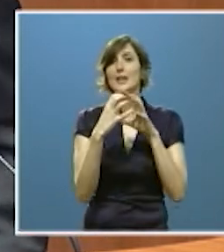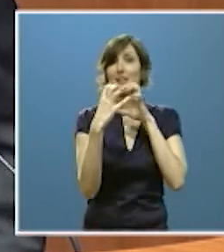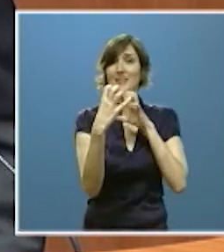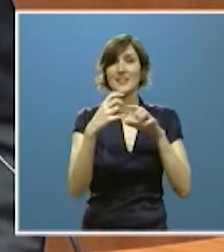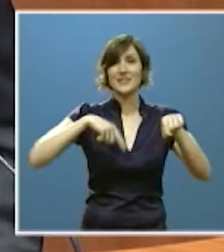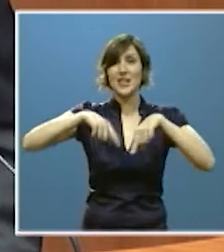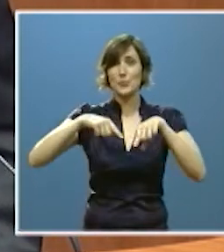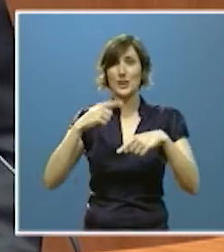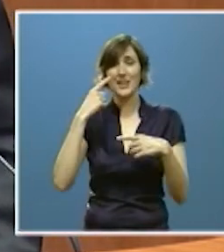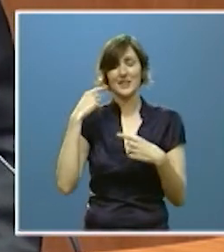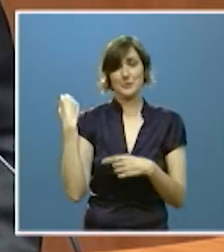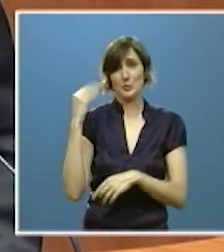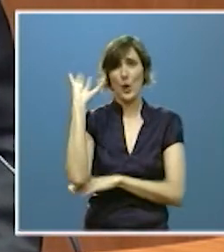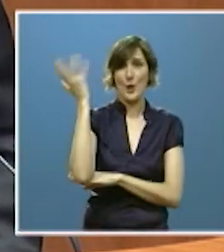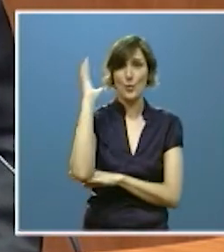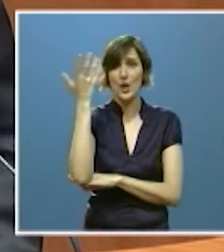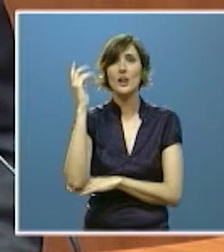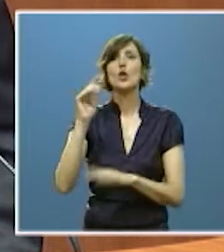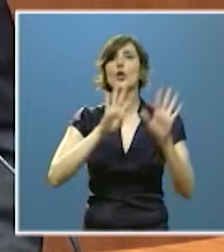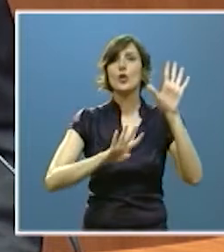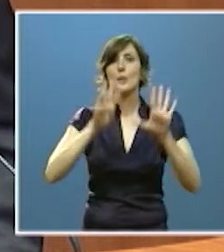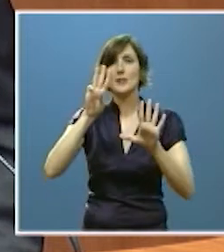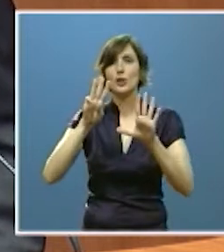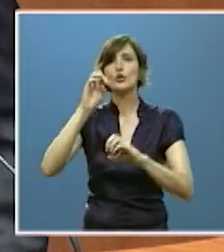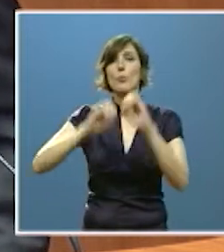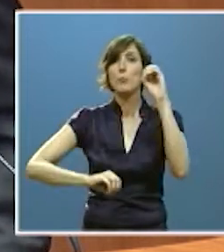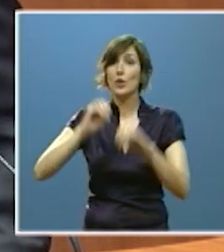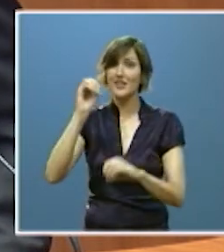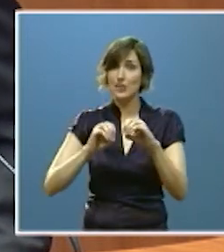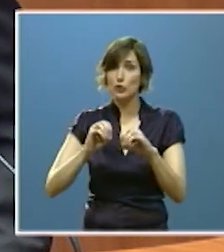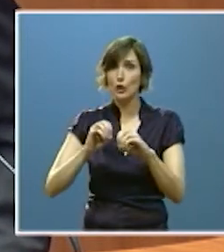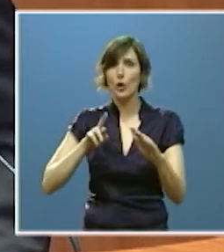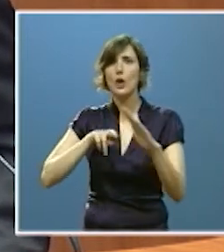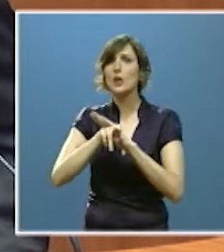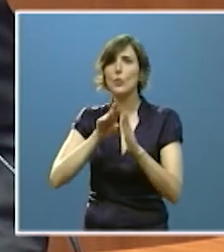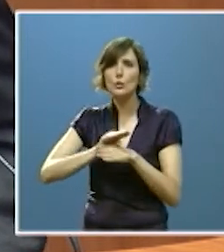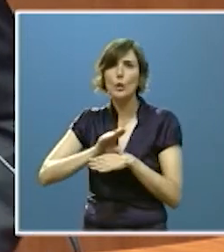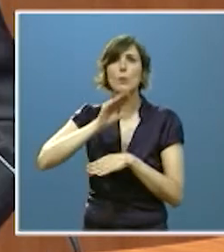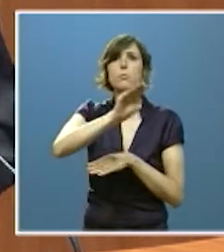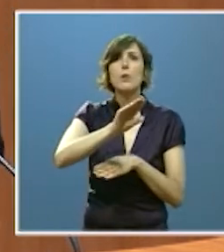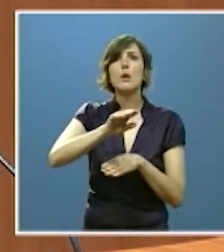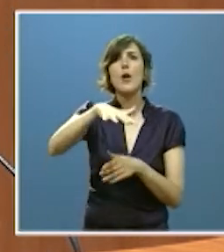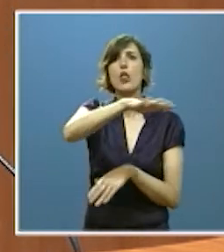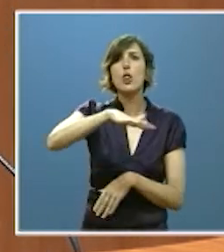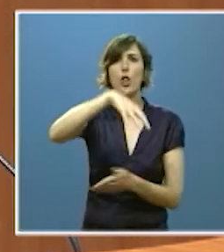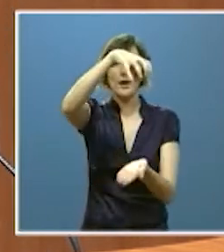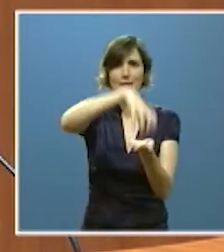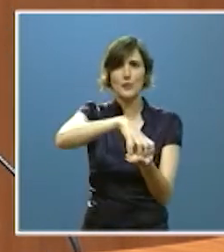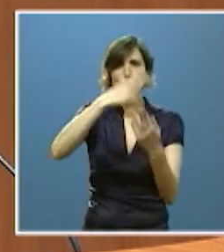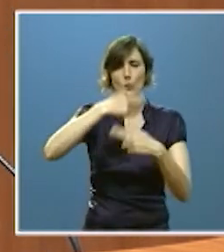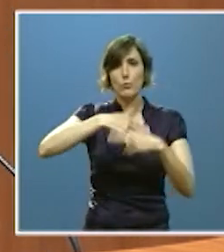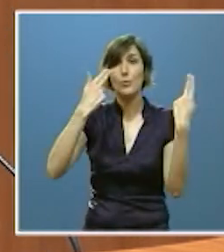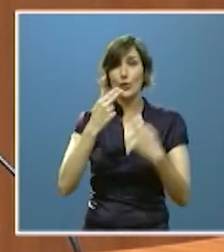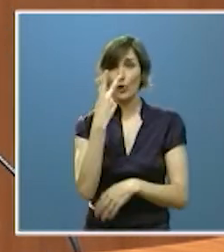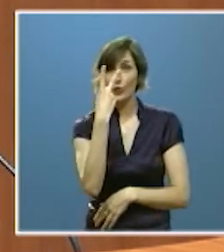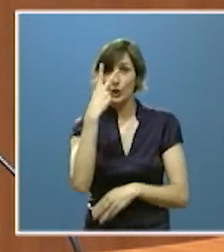98% de los recursos del sistema se destinan a centros y servicios públicos y sólo el 2%